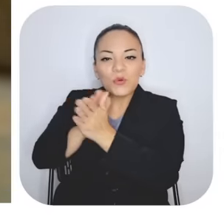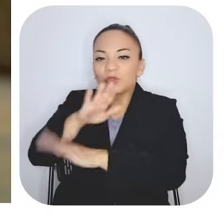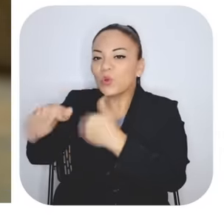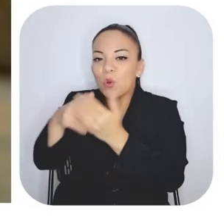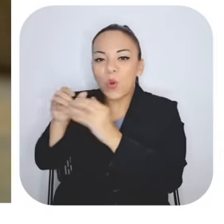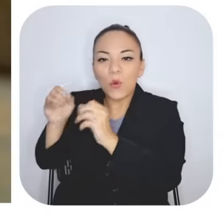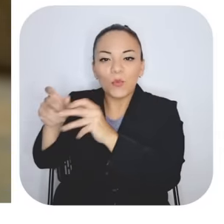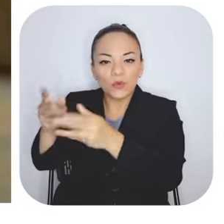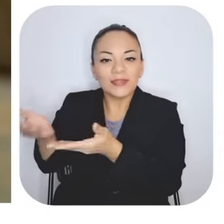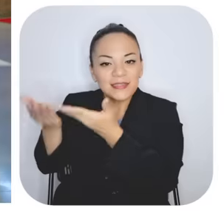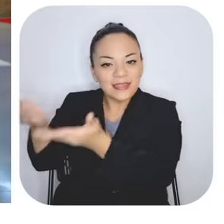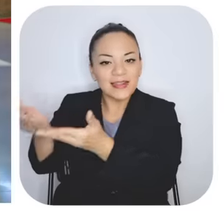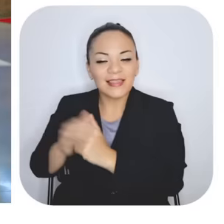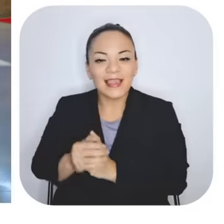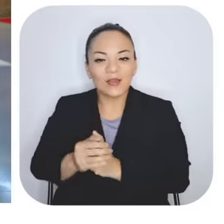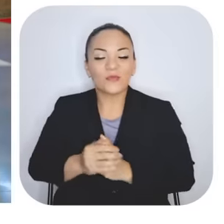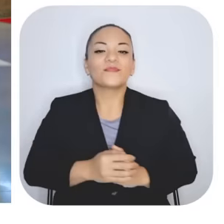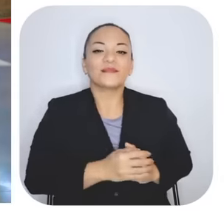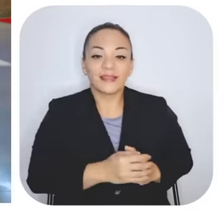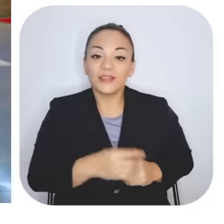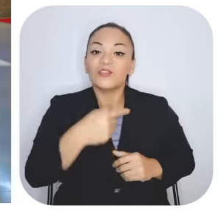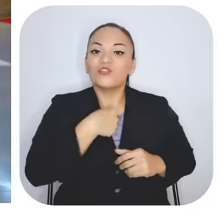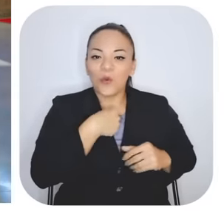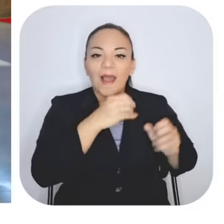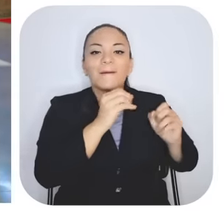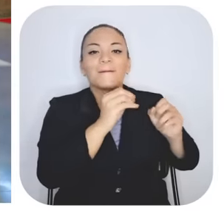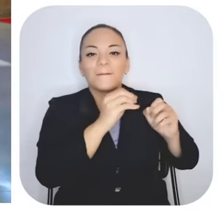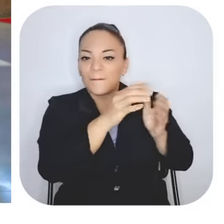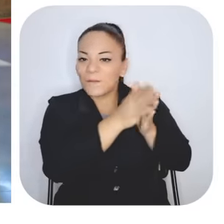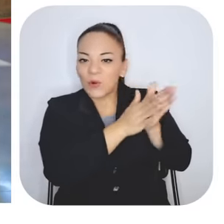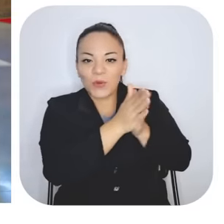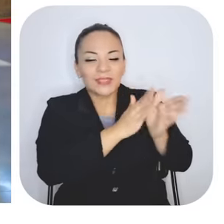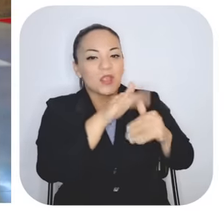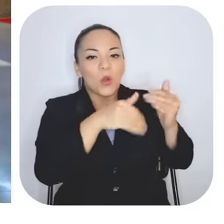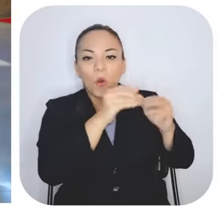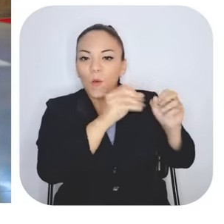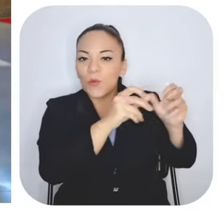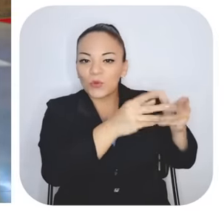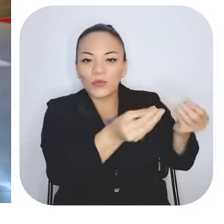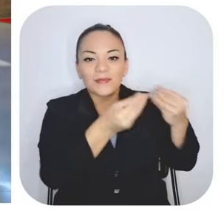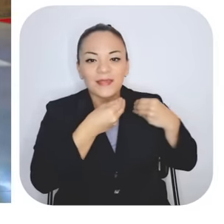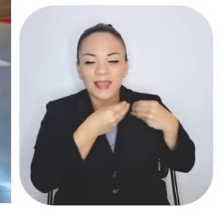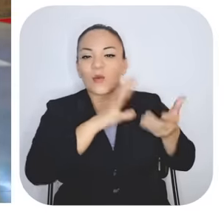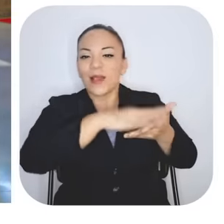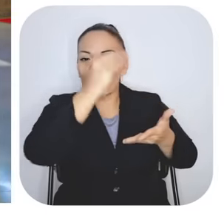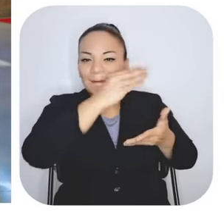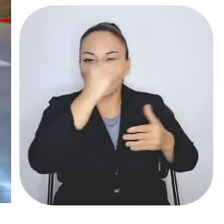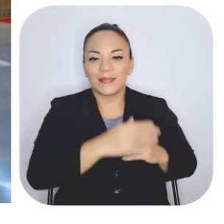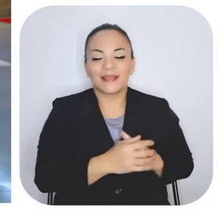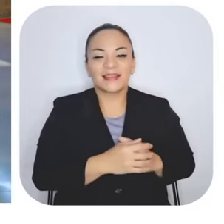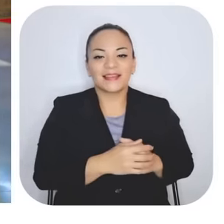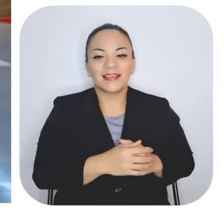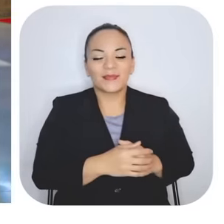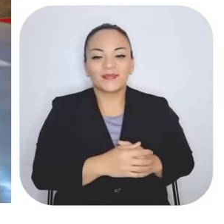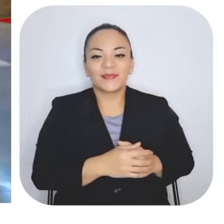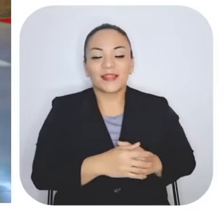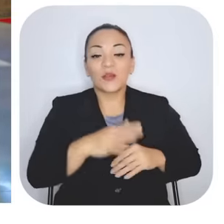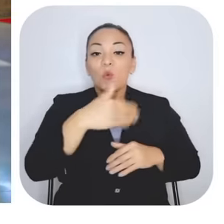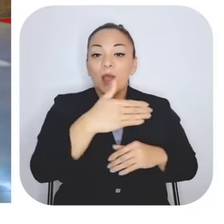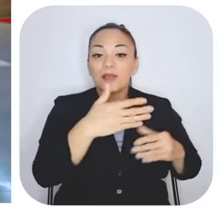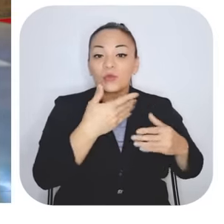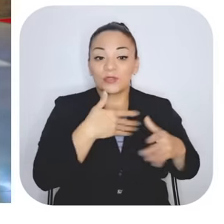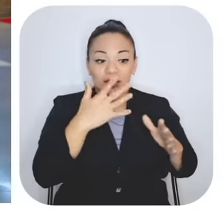todas las oportunidades que le dieron. Yo aproveché todas las oportunidades de ahí para aprender. Entonces ya cuando